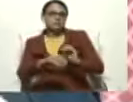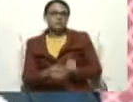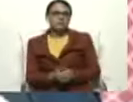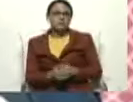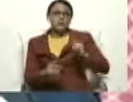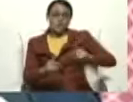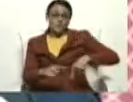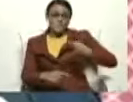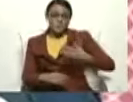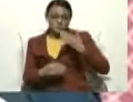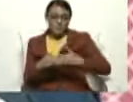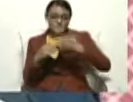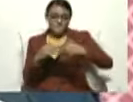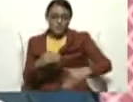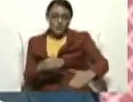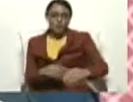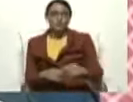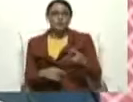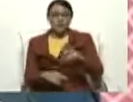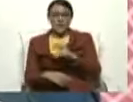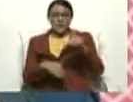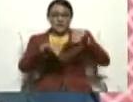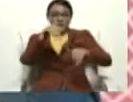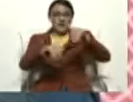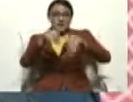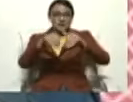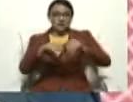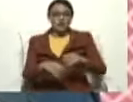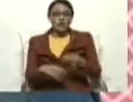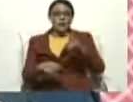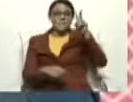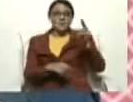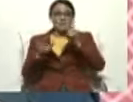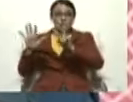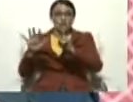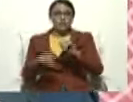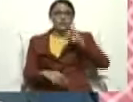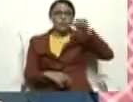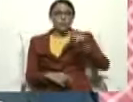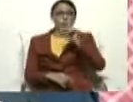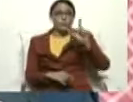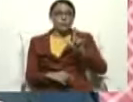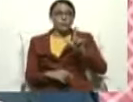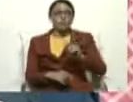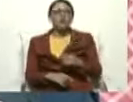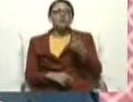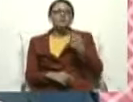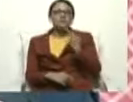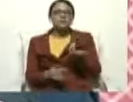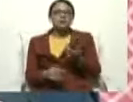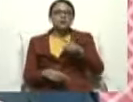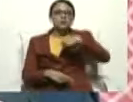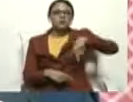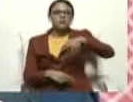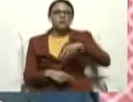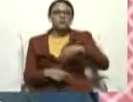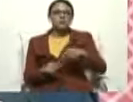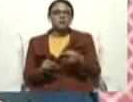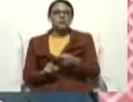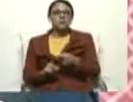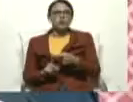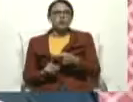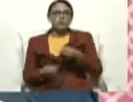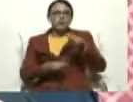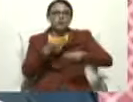elección presidencial, convocada para el 28 de julio, ...contará con un amplio programa